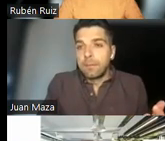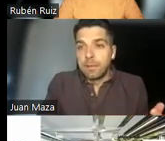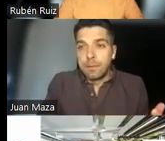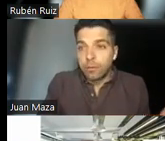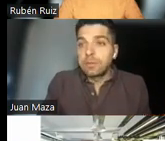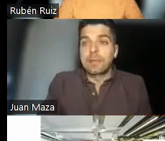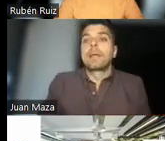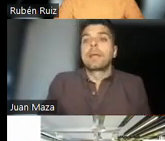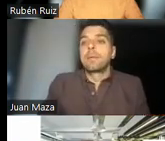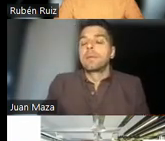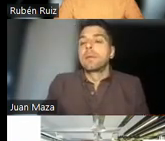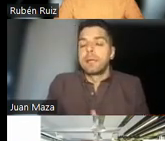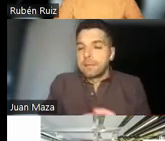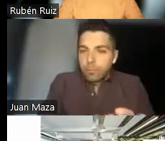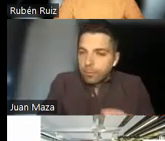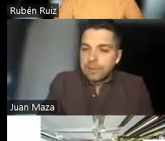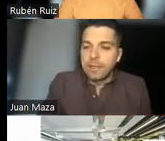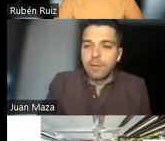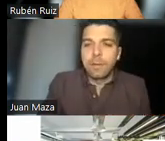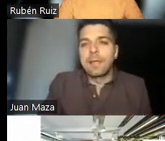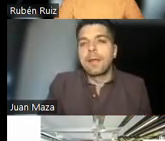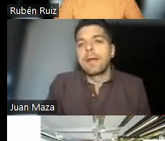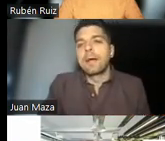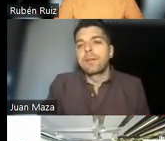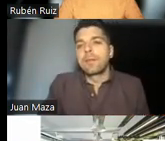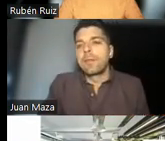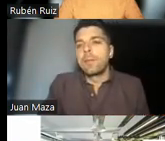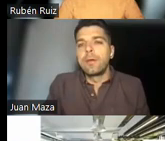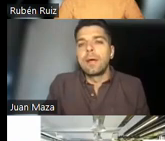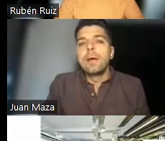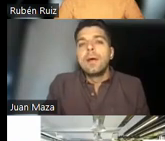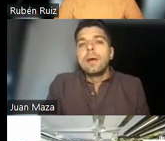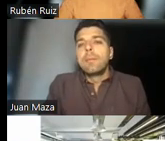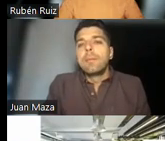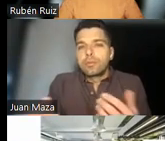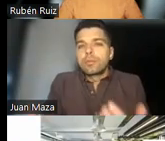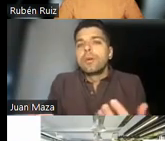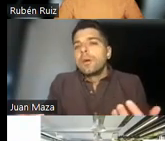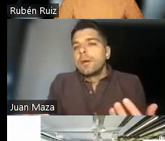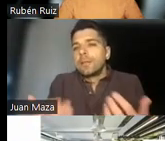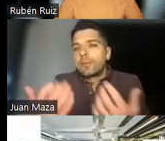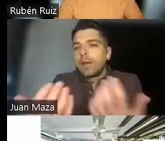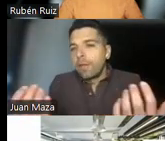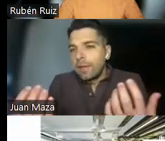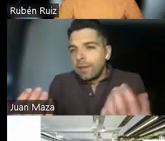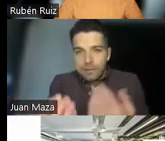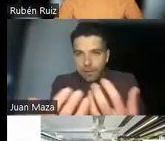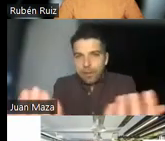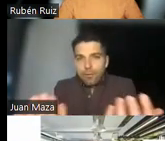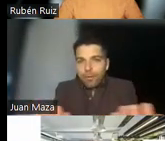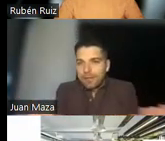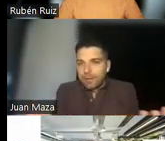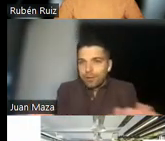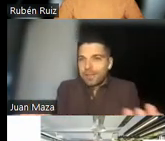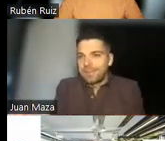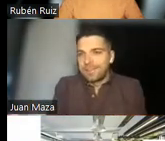y me consta que he estado un poco investigando la página de la Asociación Española, vosotros esto ya lo hacéis. Y se puede